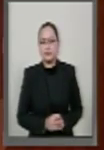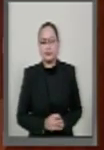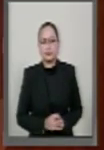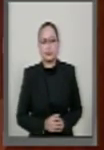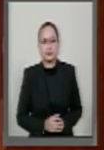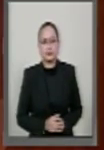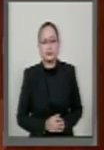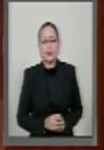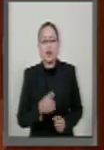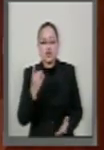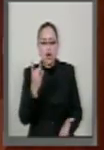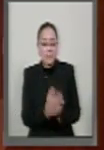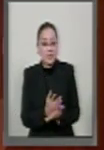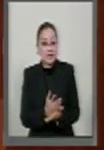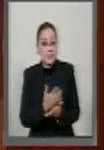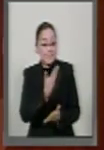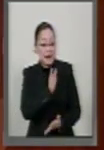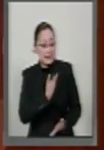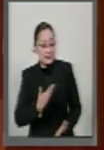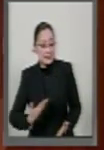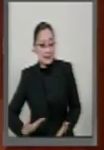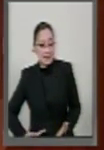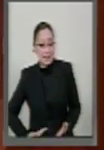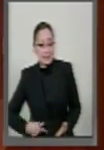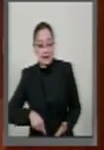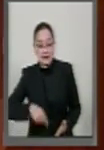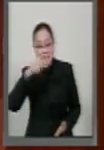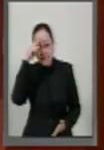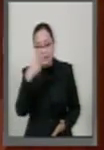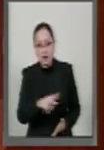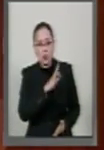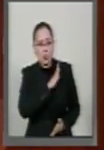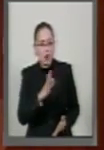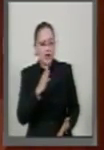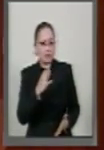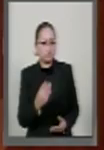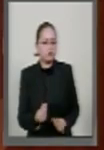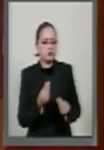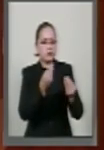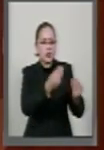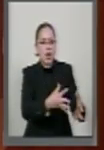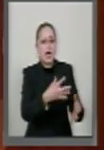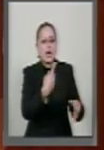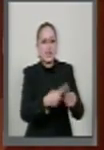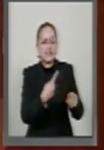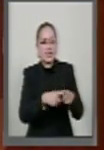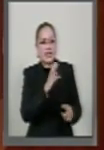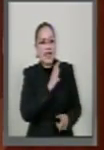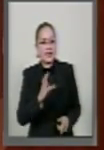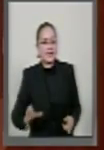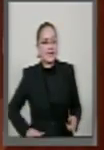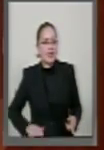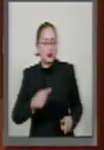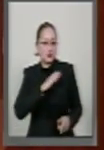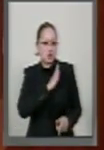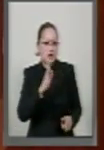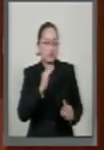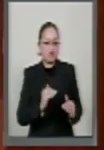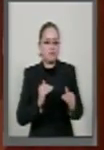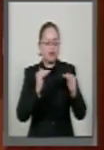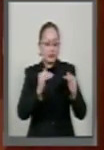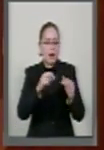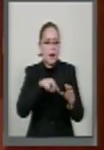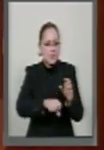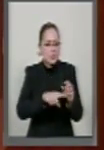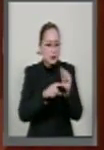que no sólo el Presidente de la República pueda integrar y someter una terna al Senado para que éste designe quién va a ocupar una